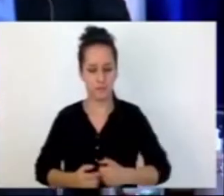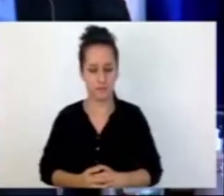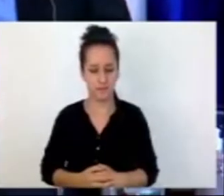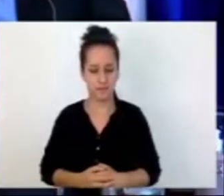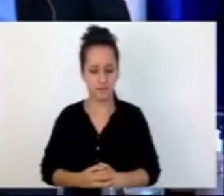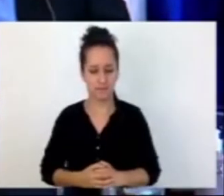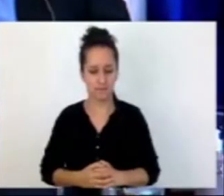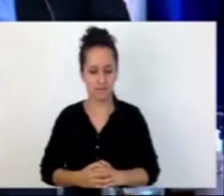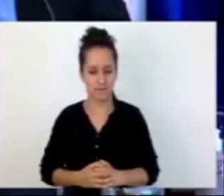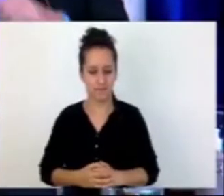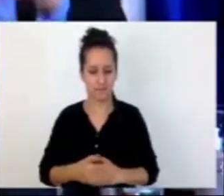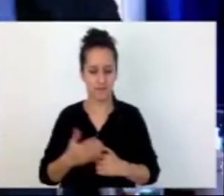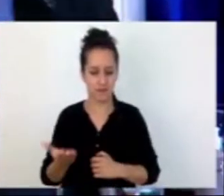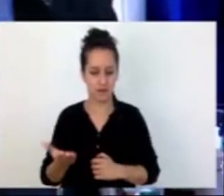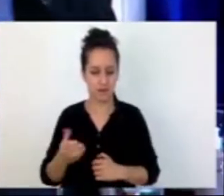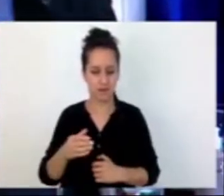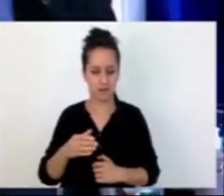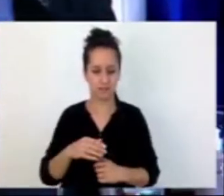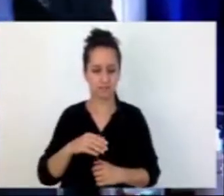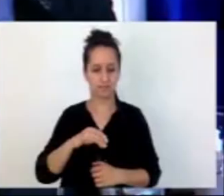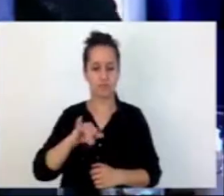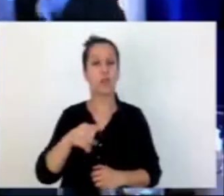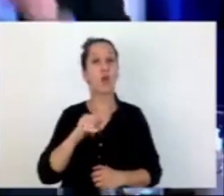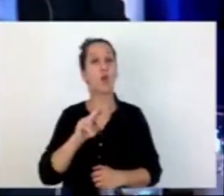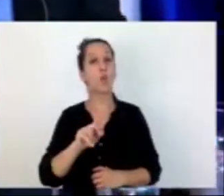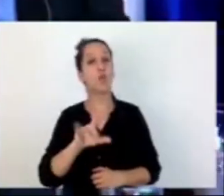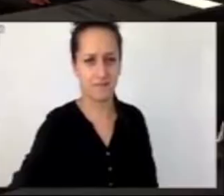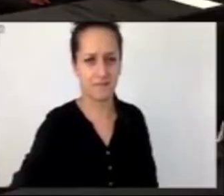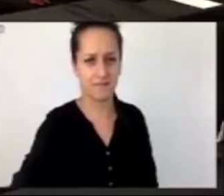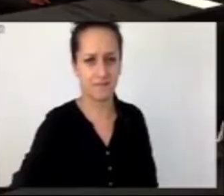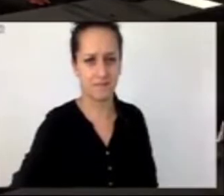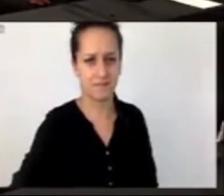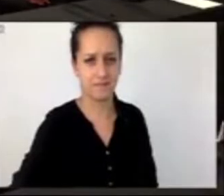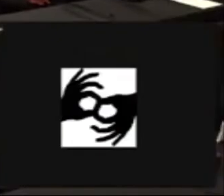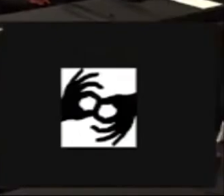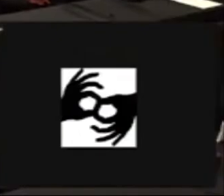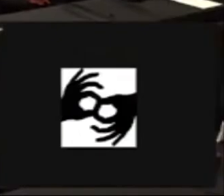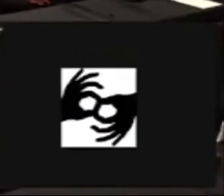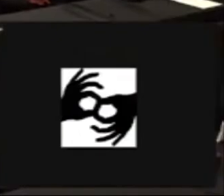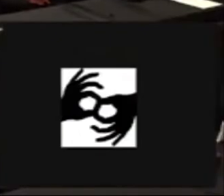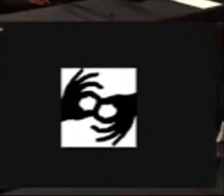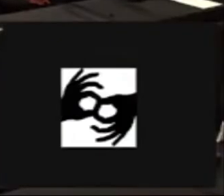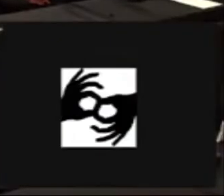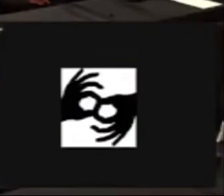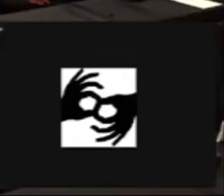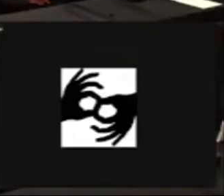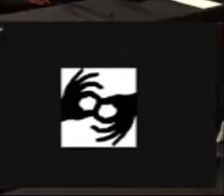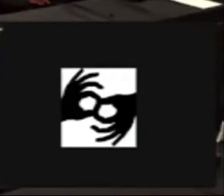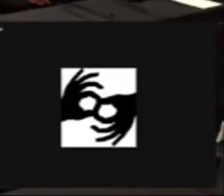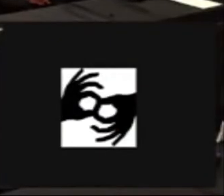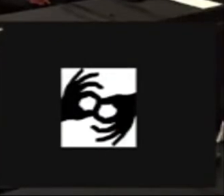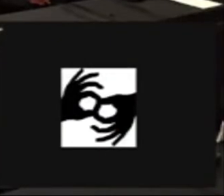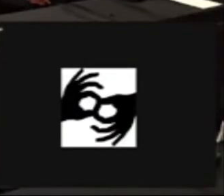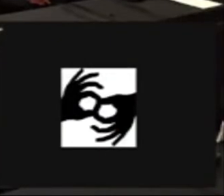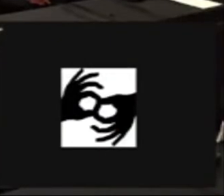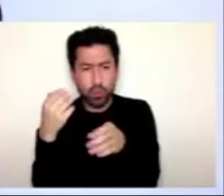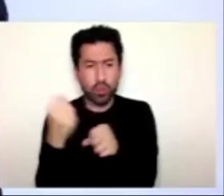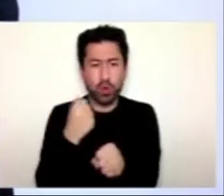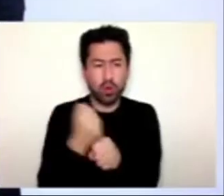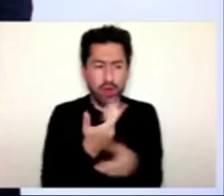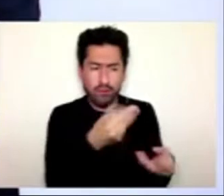Interamericano de Desarrollo expuso los datos de los aportes que han hecho a los gobiernos de la región. Por un lado,